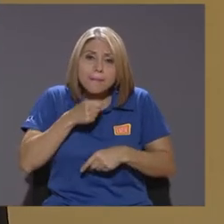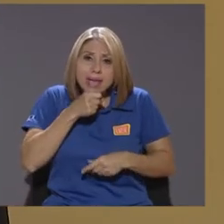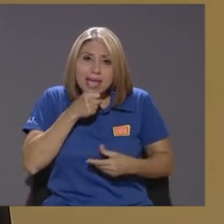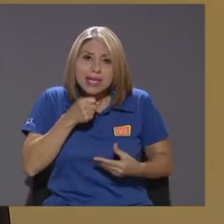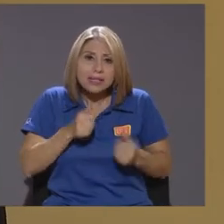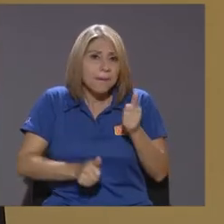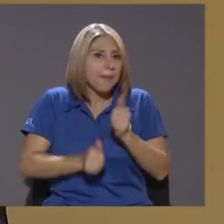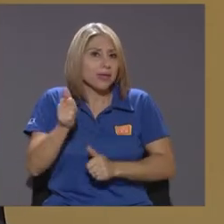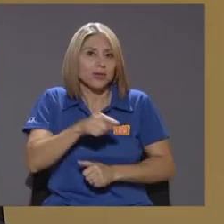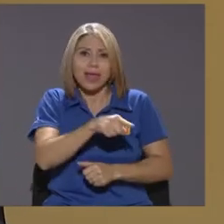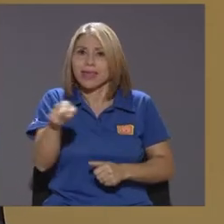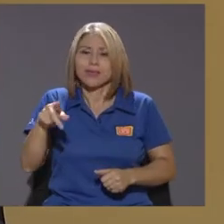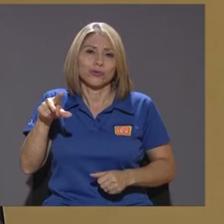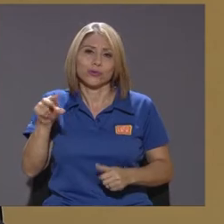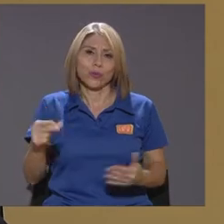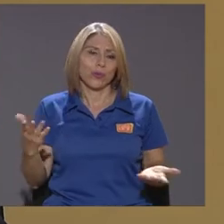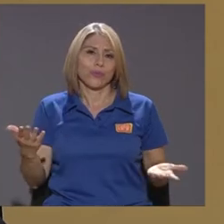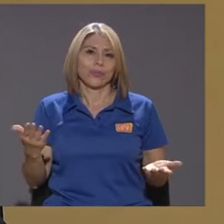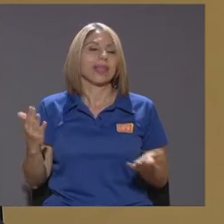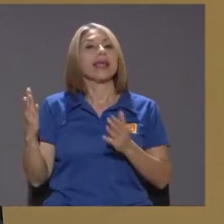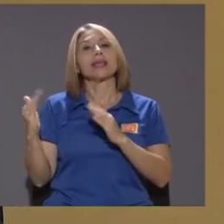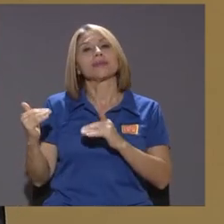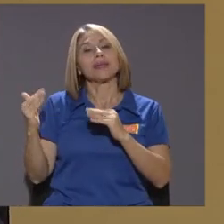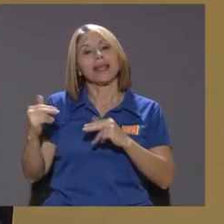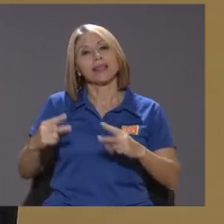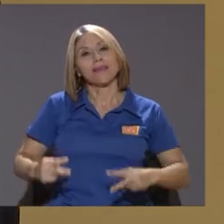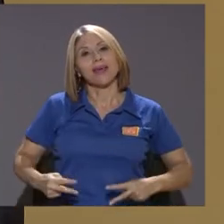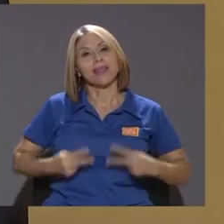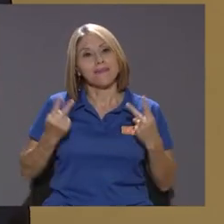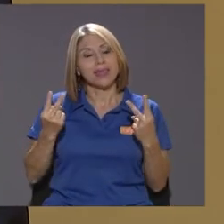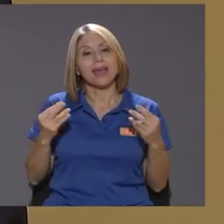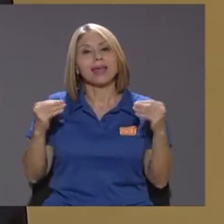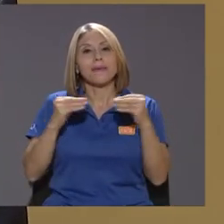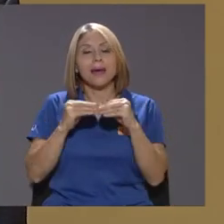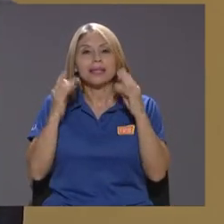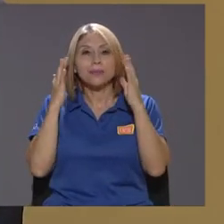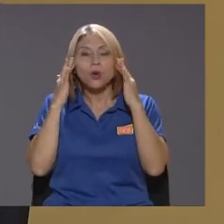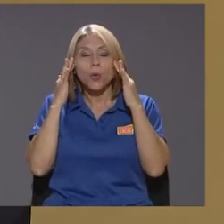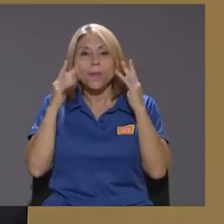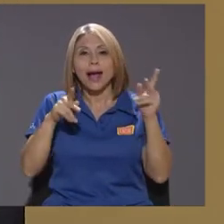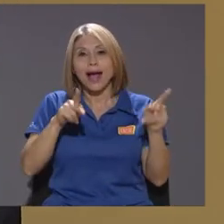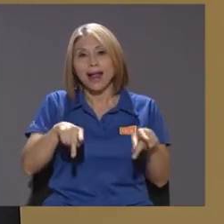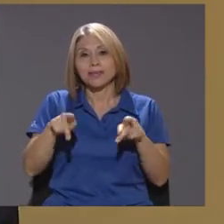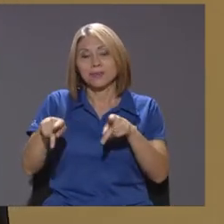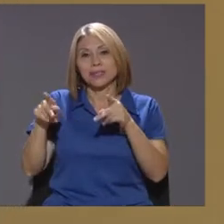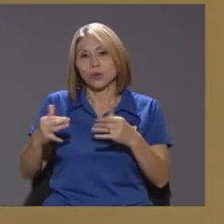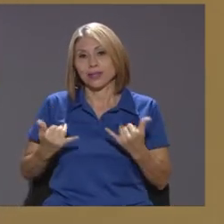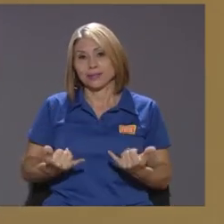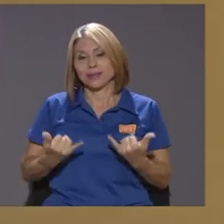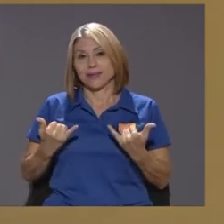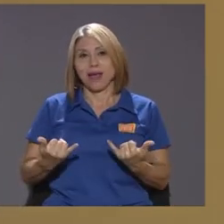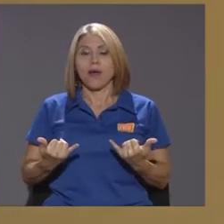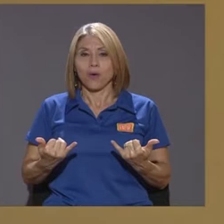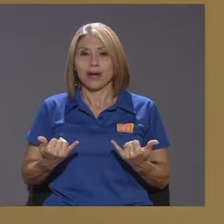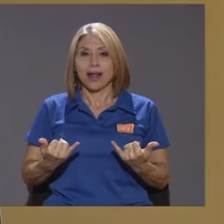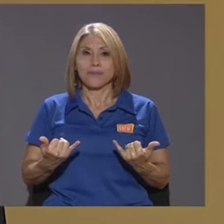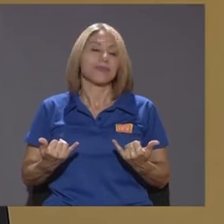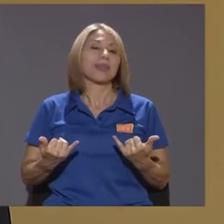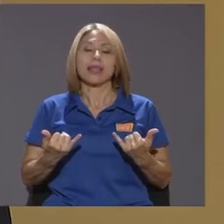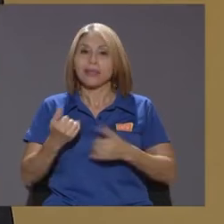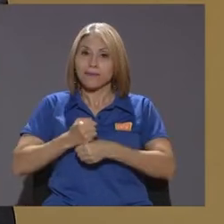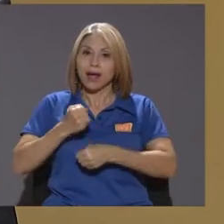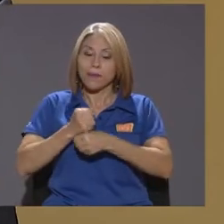de ellos no y la expectativa de vida que más nos preocupa a las personas que estamos en el tema de